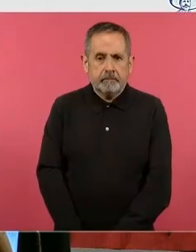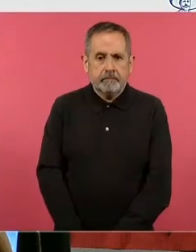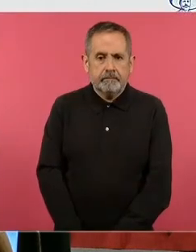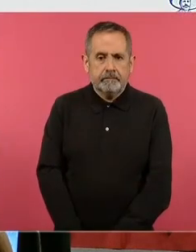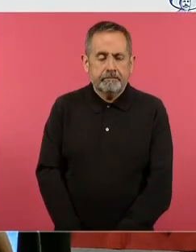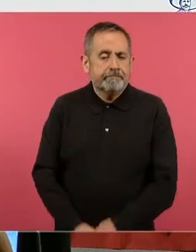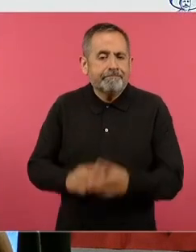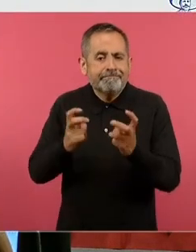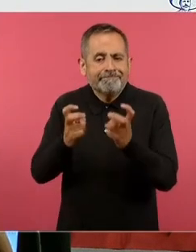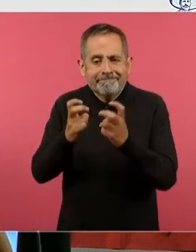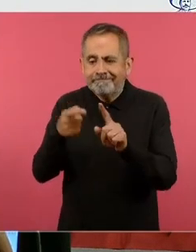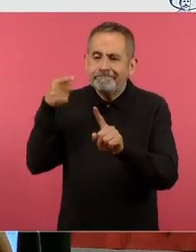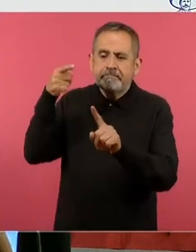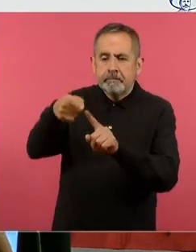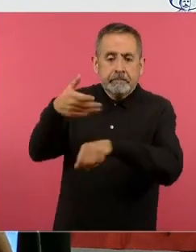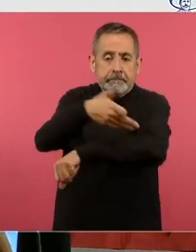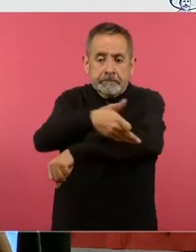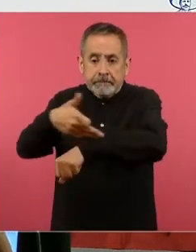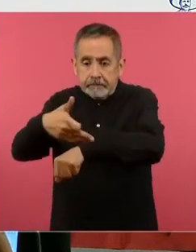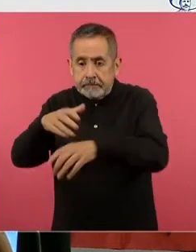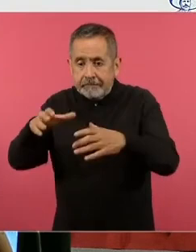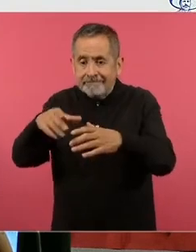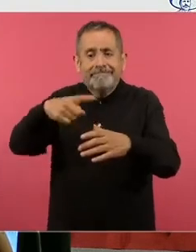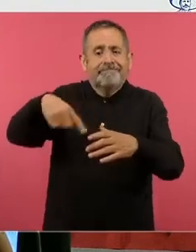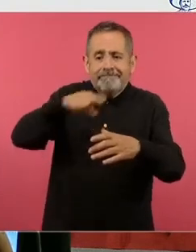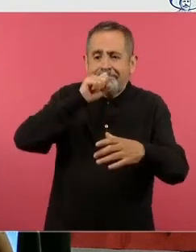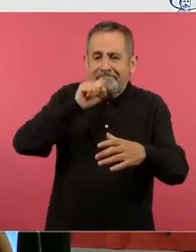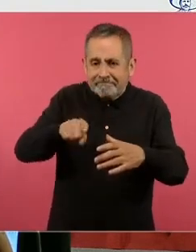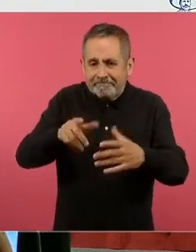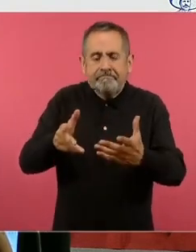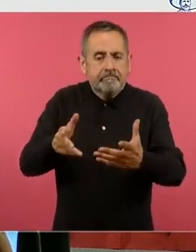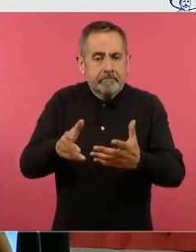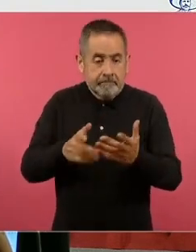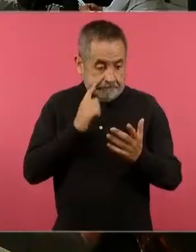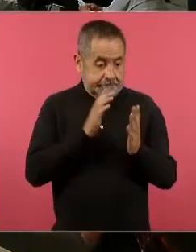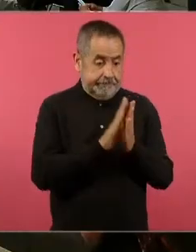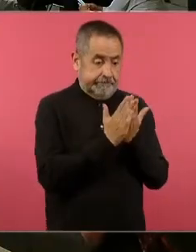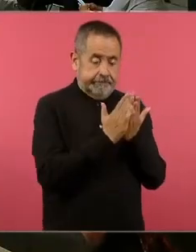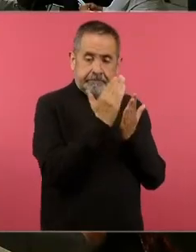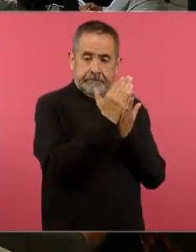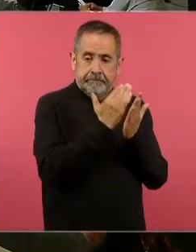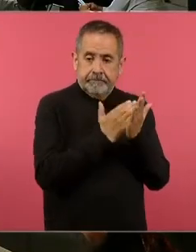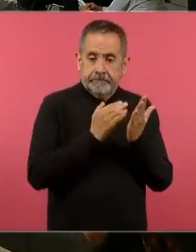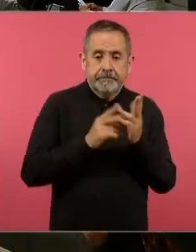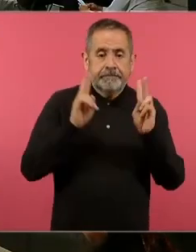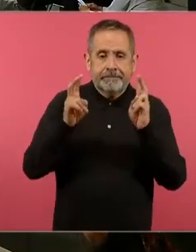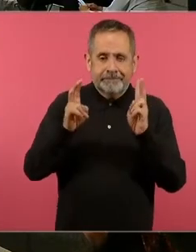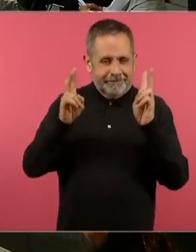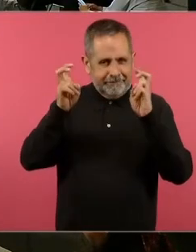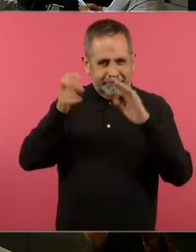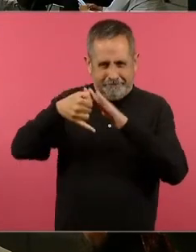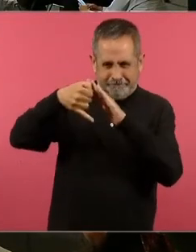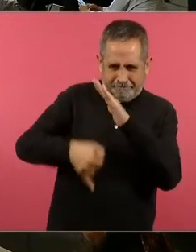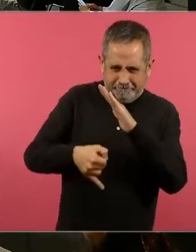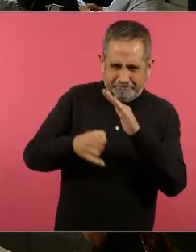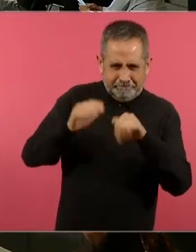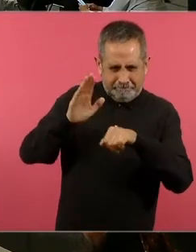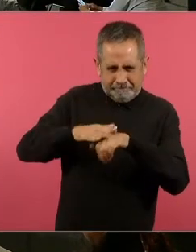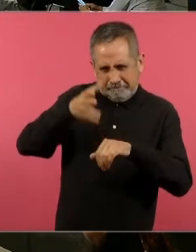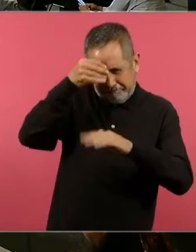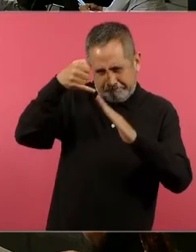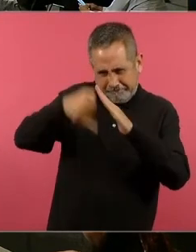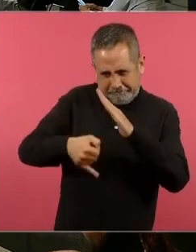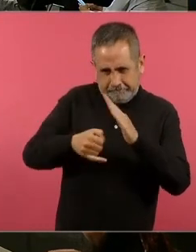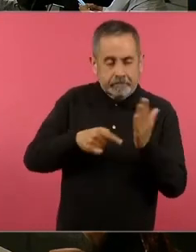un poco el sentido de este material este material del libro de texto que dice profundicemos que es un libro